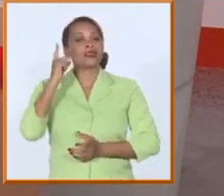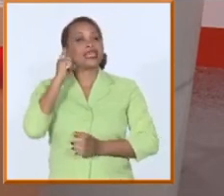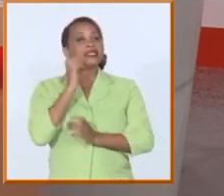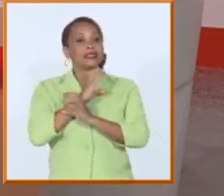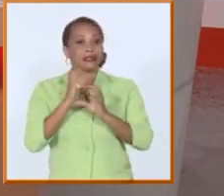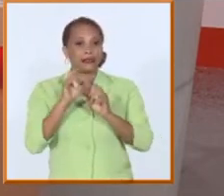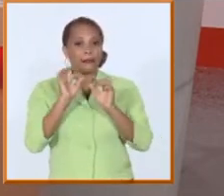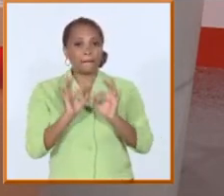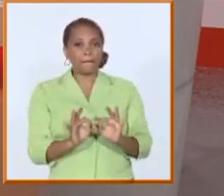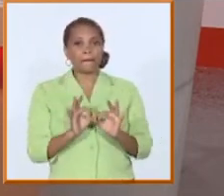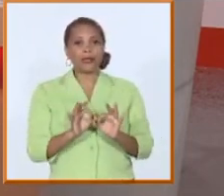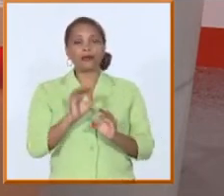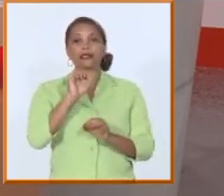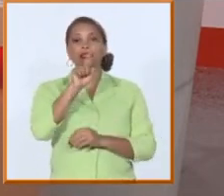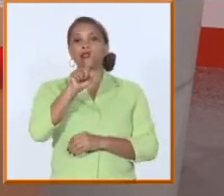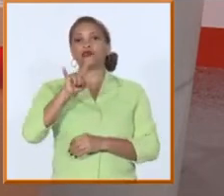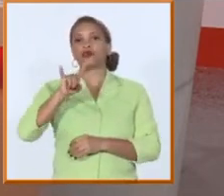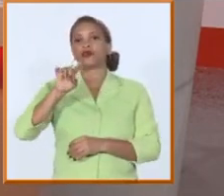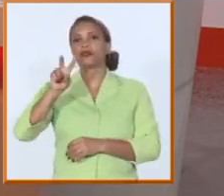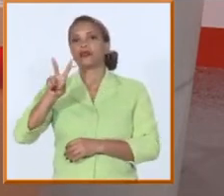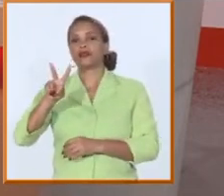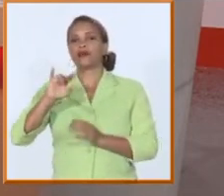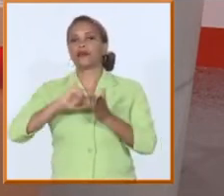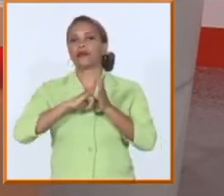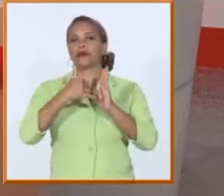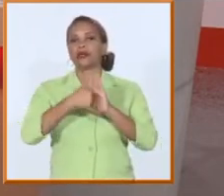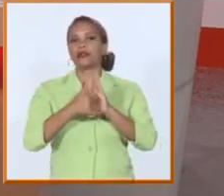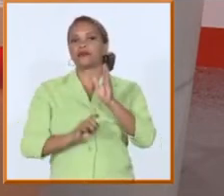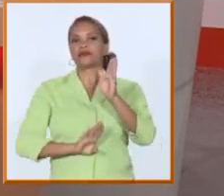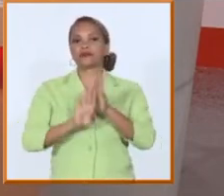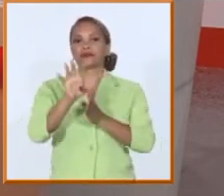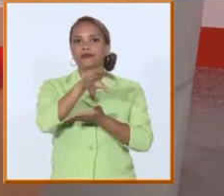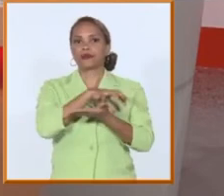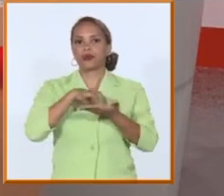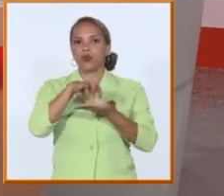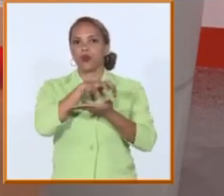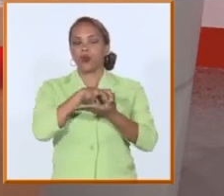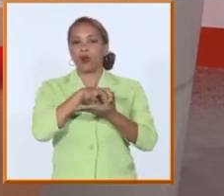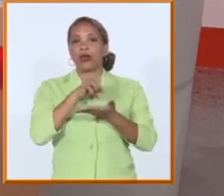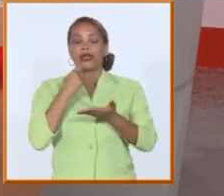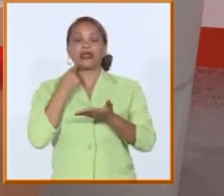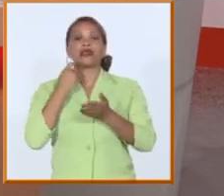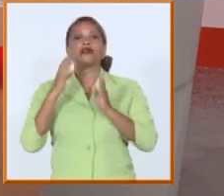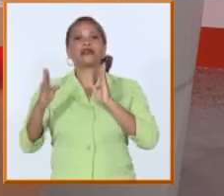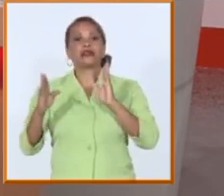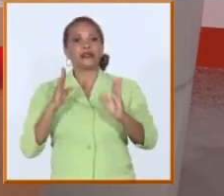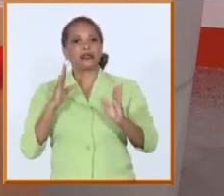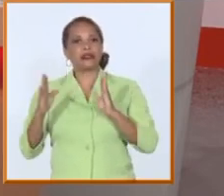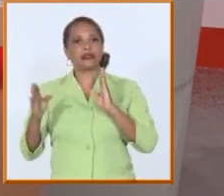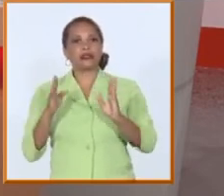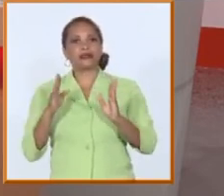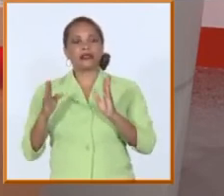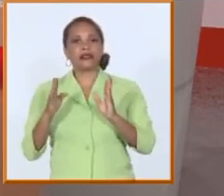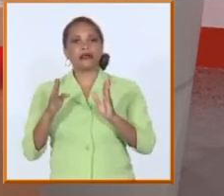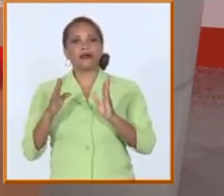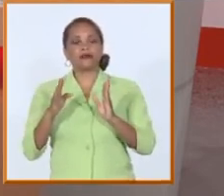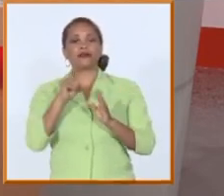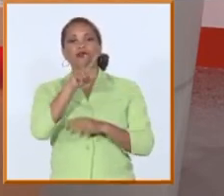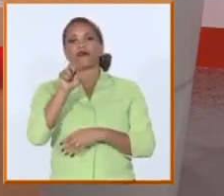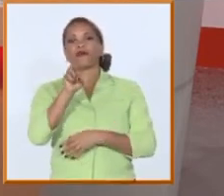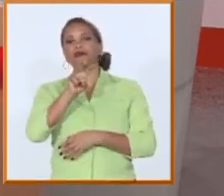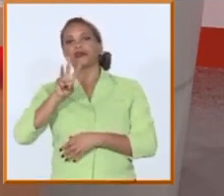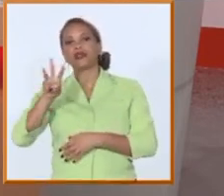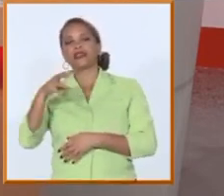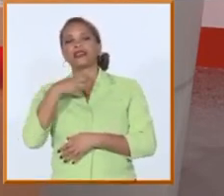ya 192 proyectos de desarrollo local y este año esto si te estoy hablando del 2023 tenemos